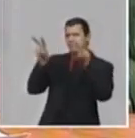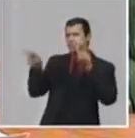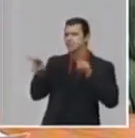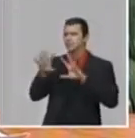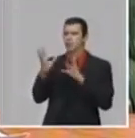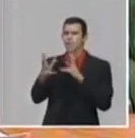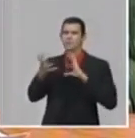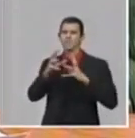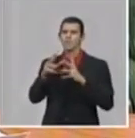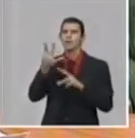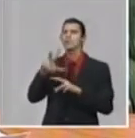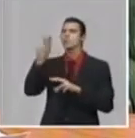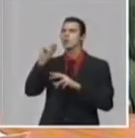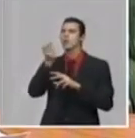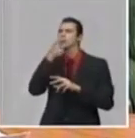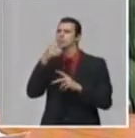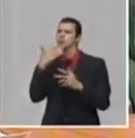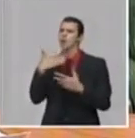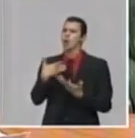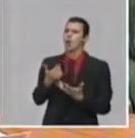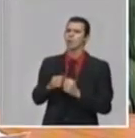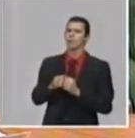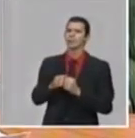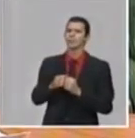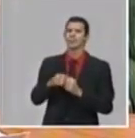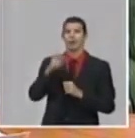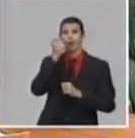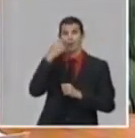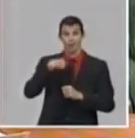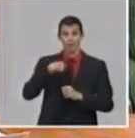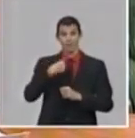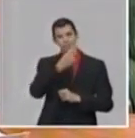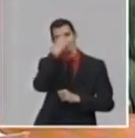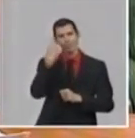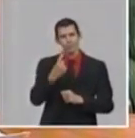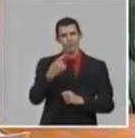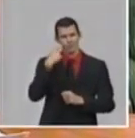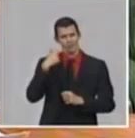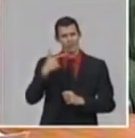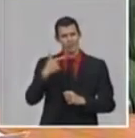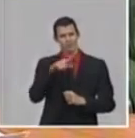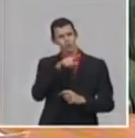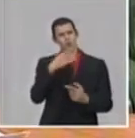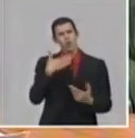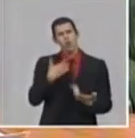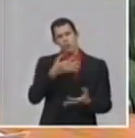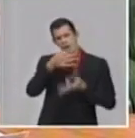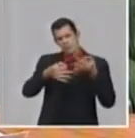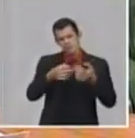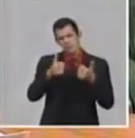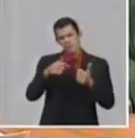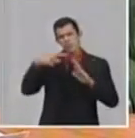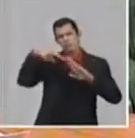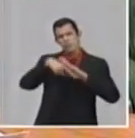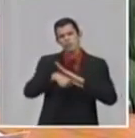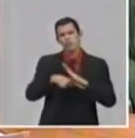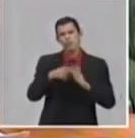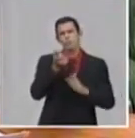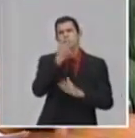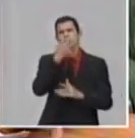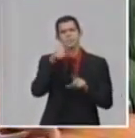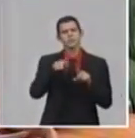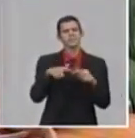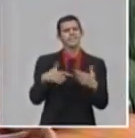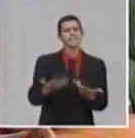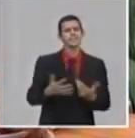molécula. ¿Qué significa el perfil de farmacocinética? Es el tiempo que está en sangre, cuándo baja en sangre, cómo